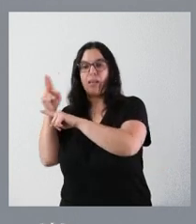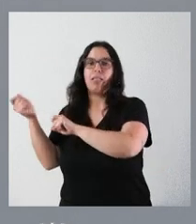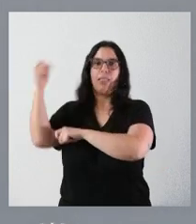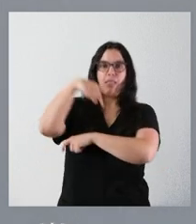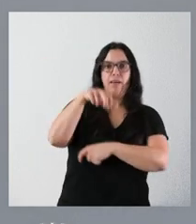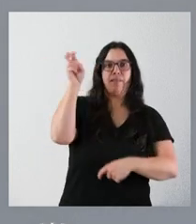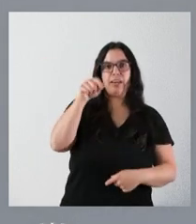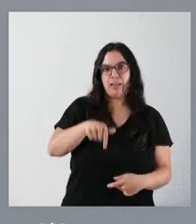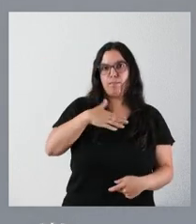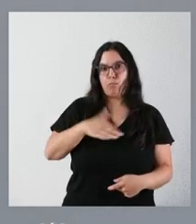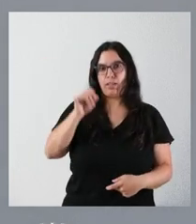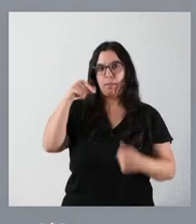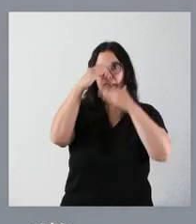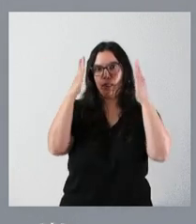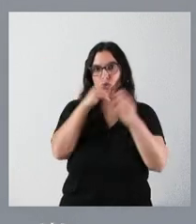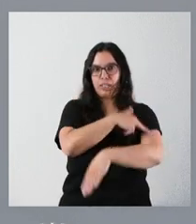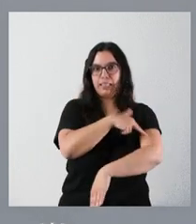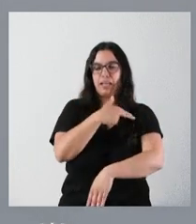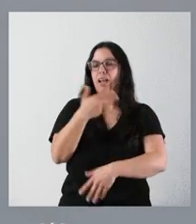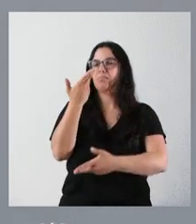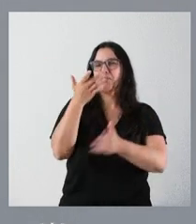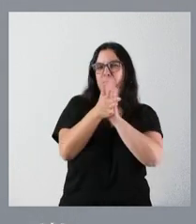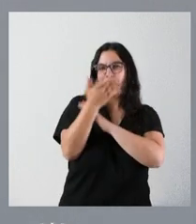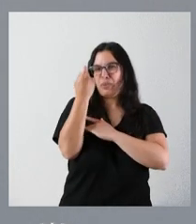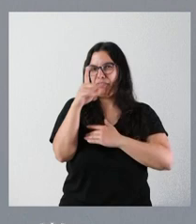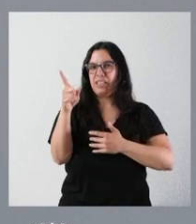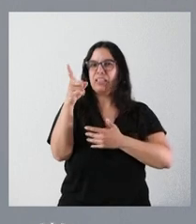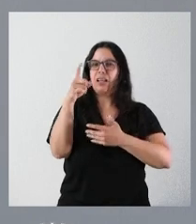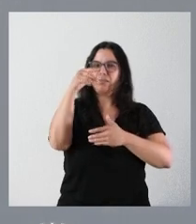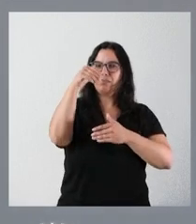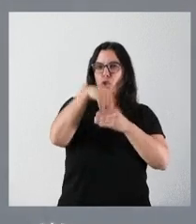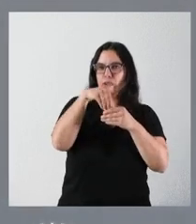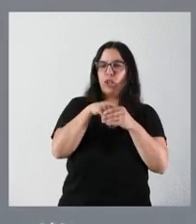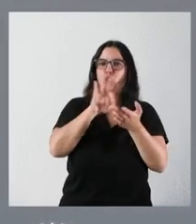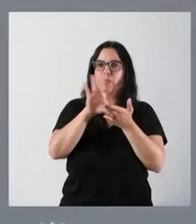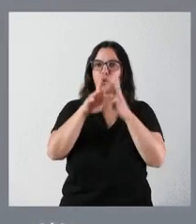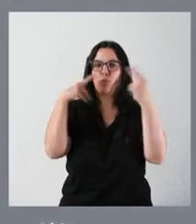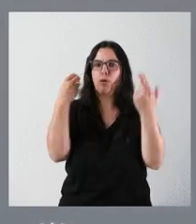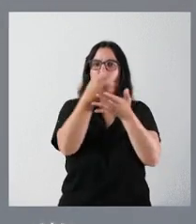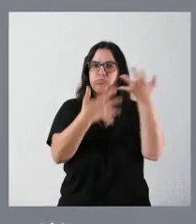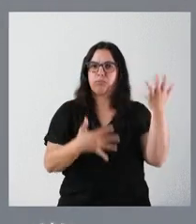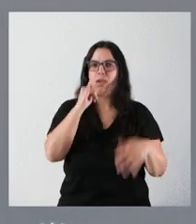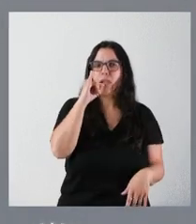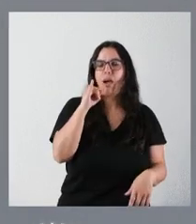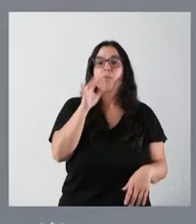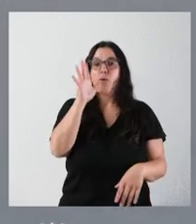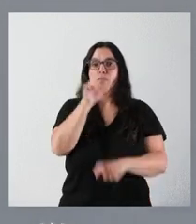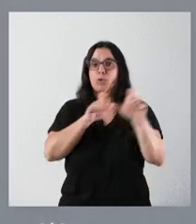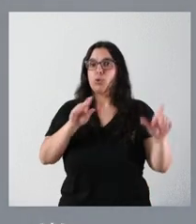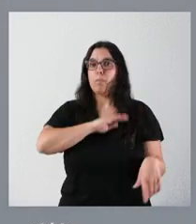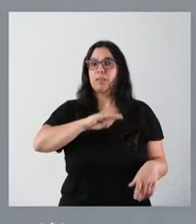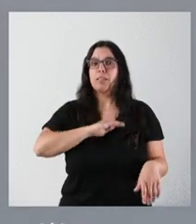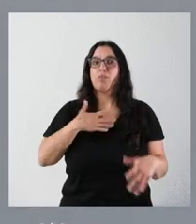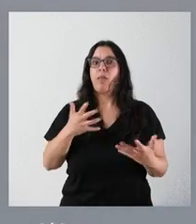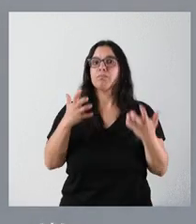no considero necesario el explicarlo, pero tiene un contenido de servicio público muy relevante en la medida en que muchas personas se